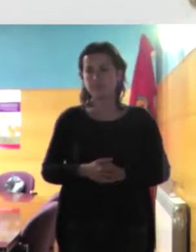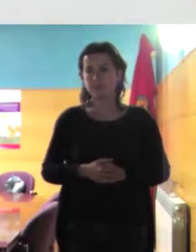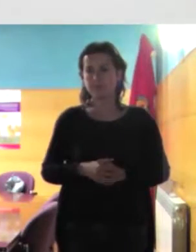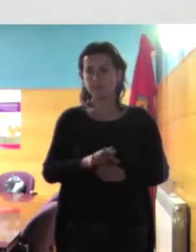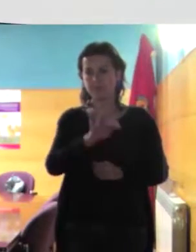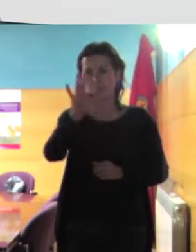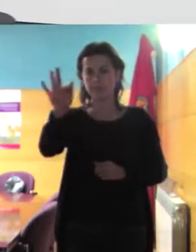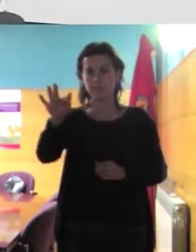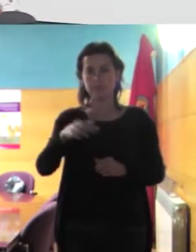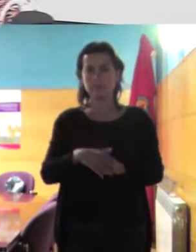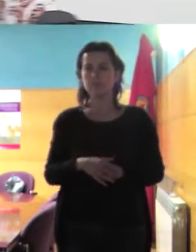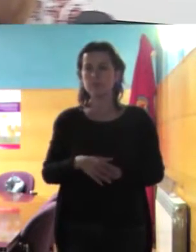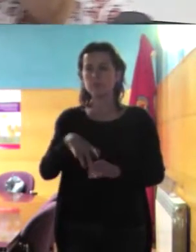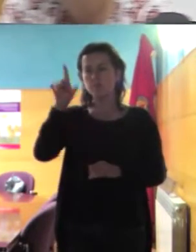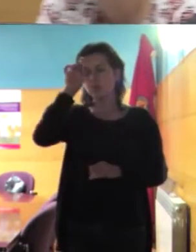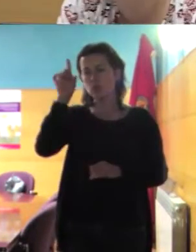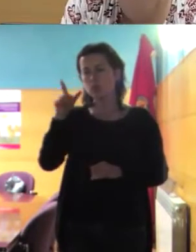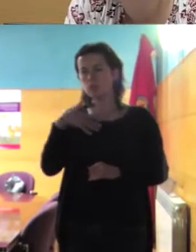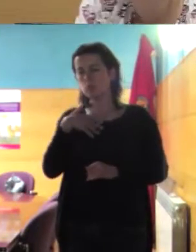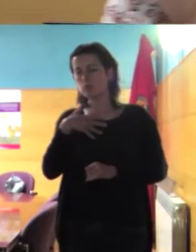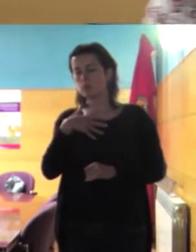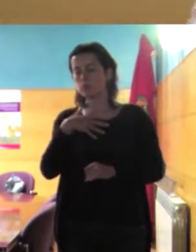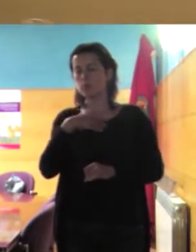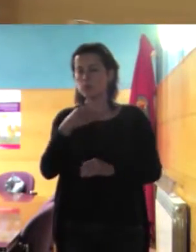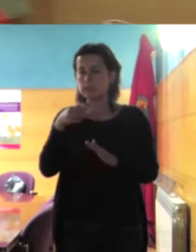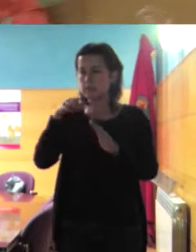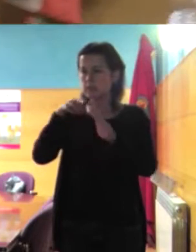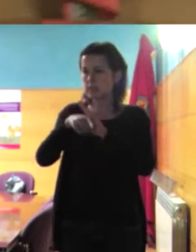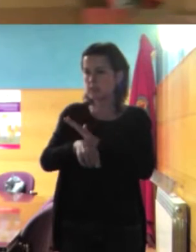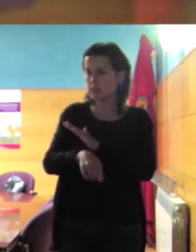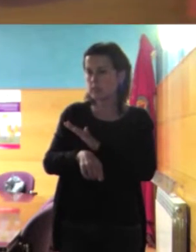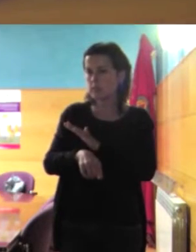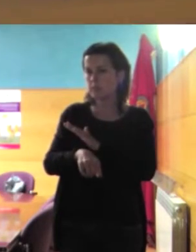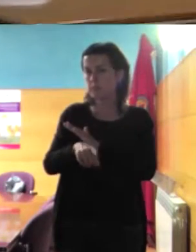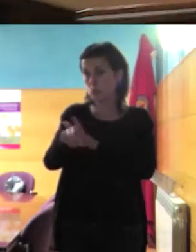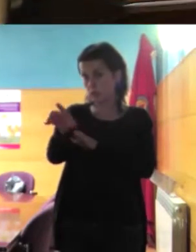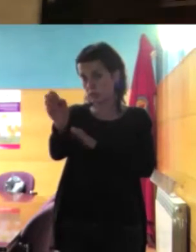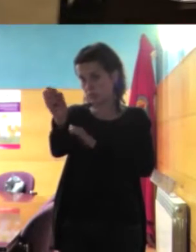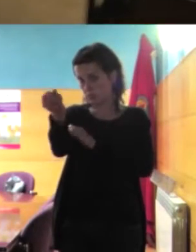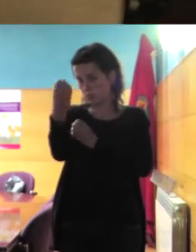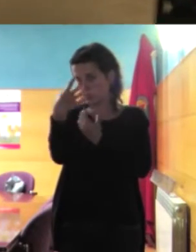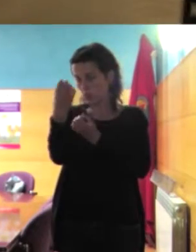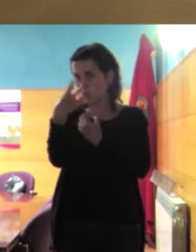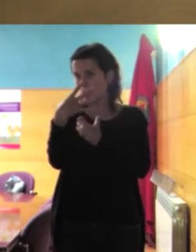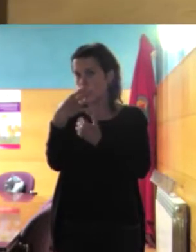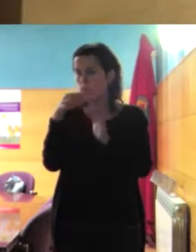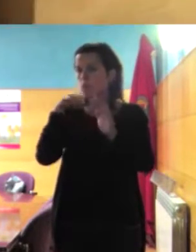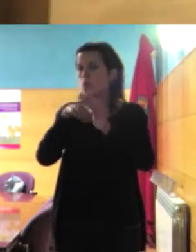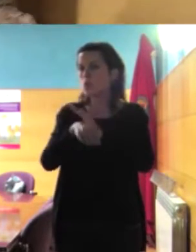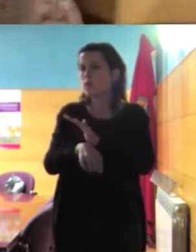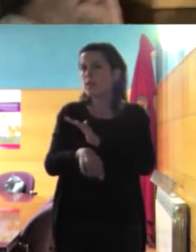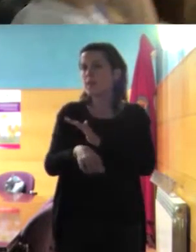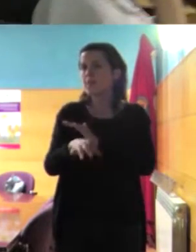no sé si podrías profundizar un poco en la idea del cierre de tu intervención de que no hay un discurso